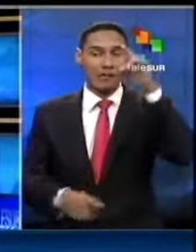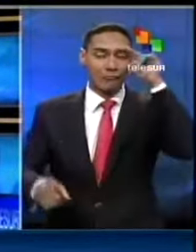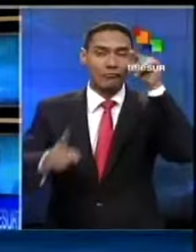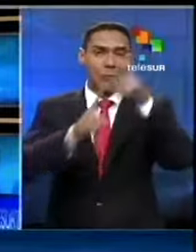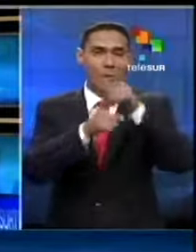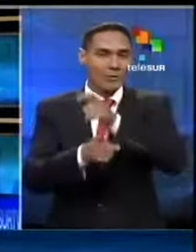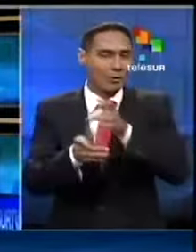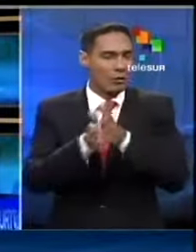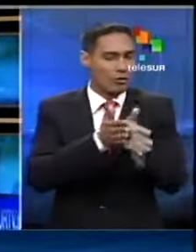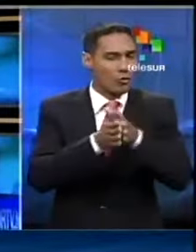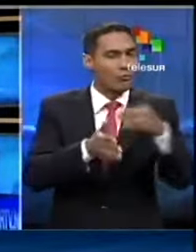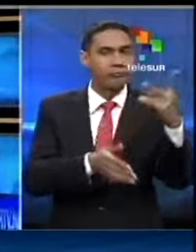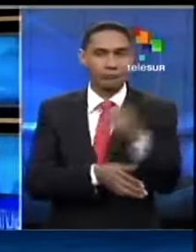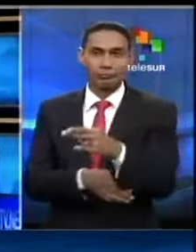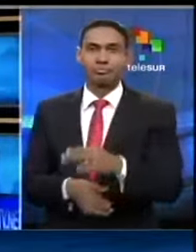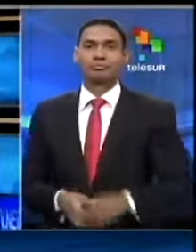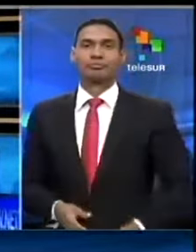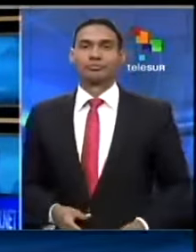fue provocada.